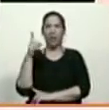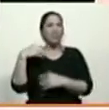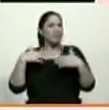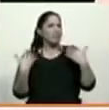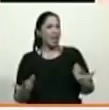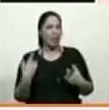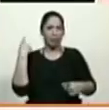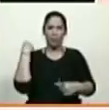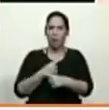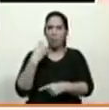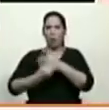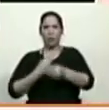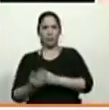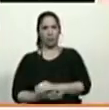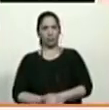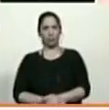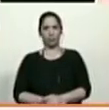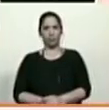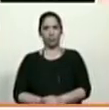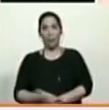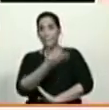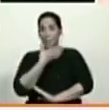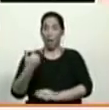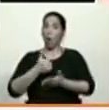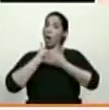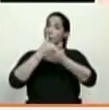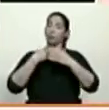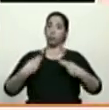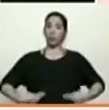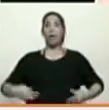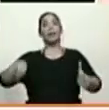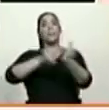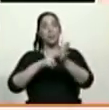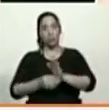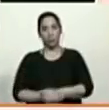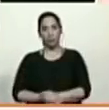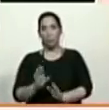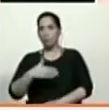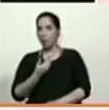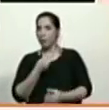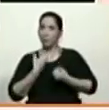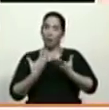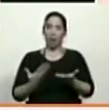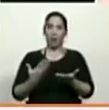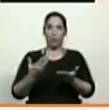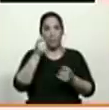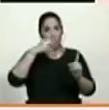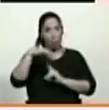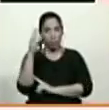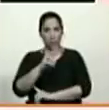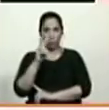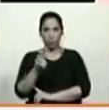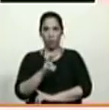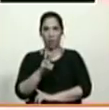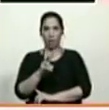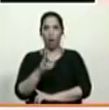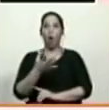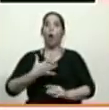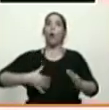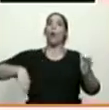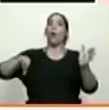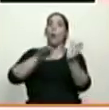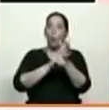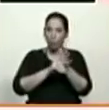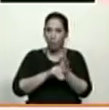tenemos que hacer. La mejor ayuda humanitaria, repito, que pueden darle al pueblo de Venezuela es devolverle sus